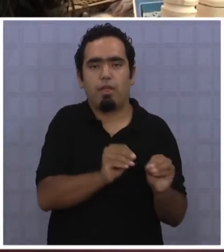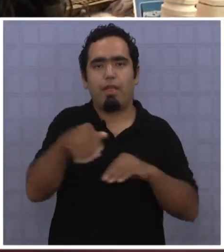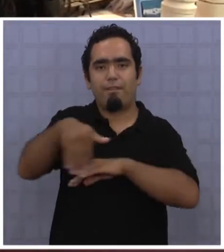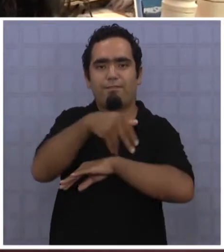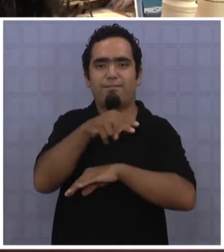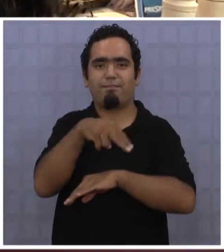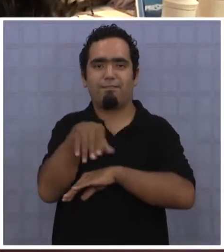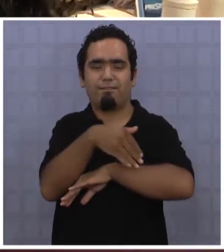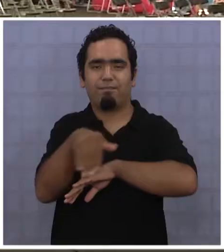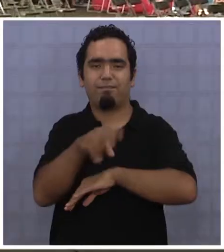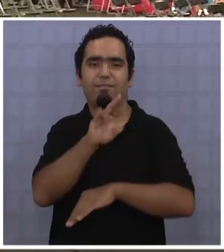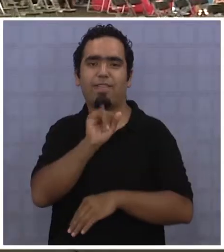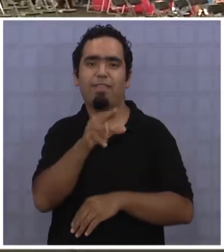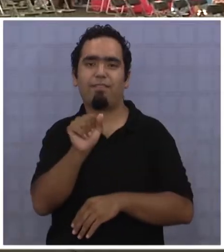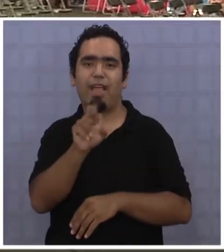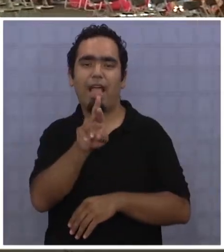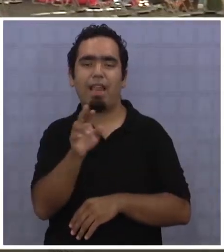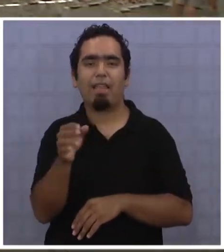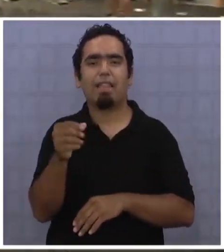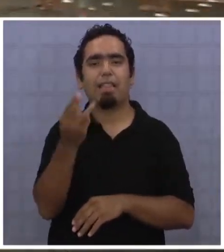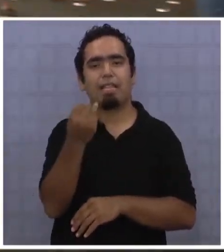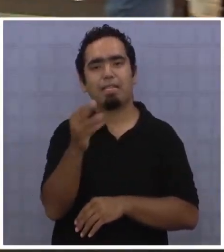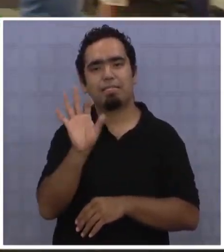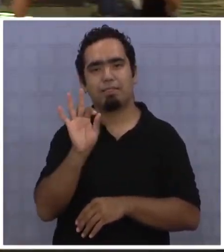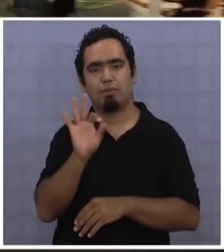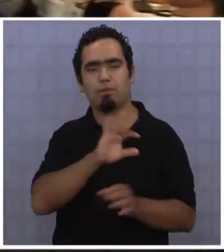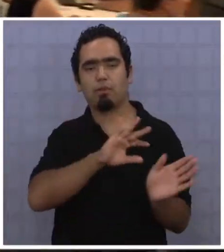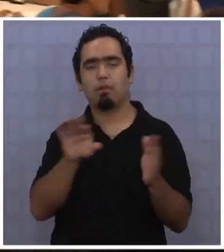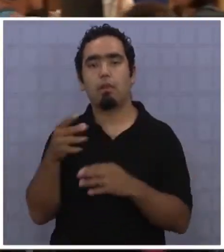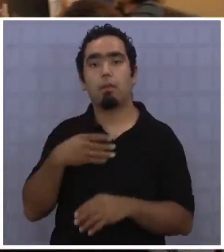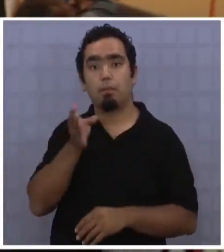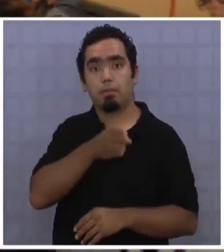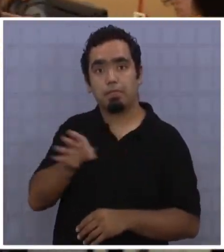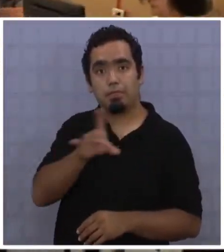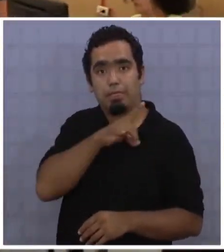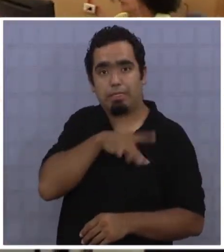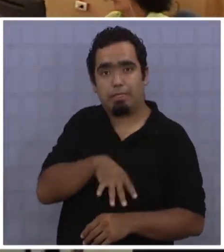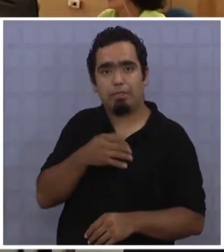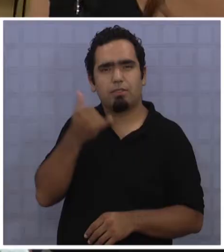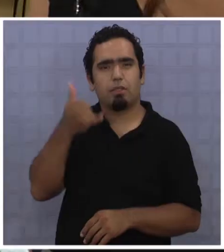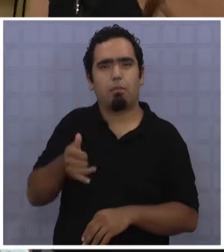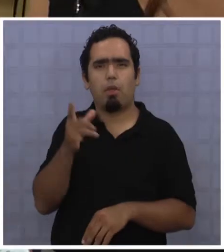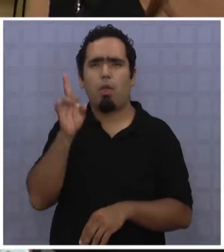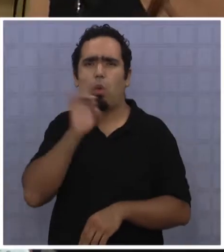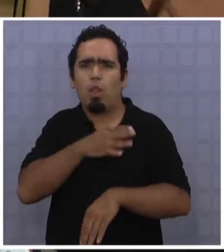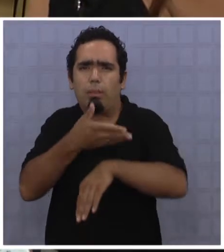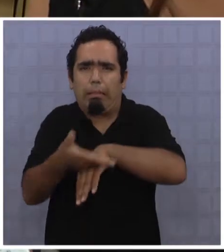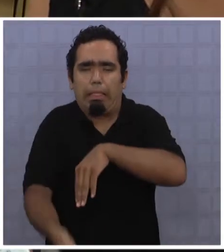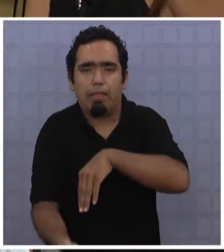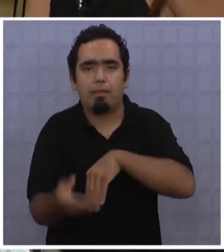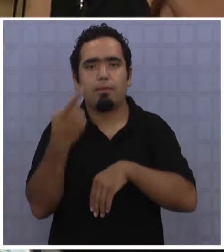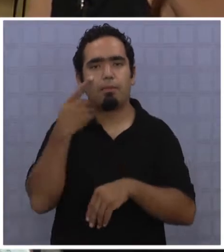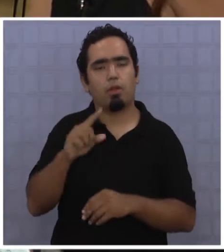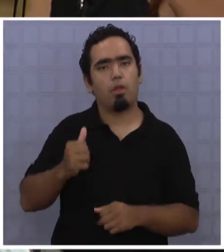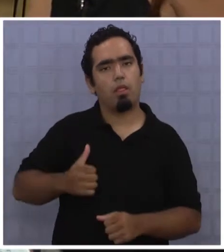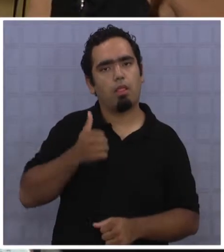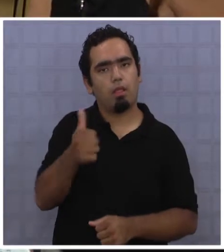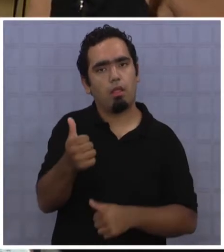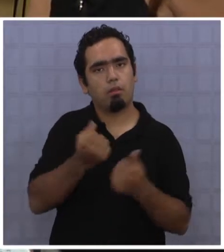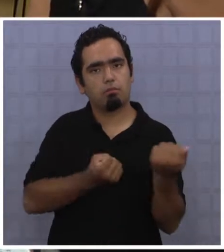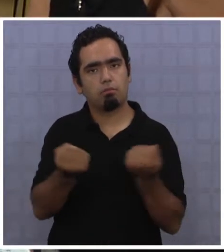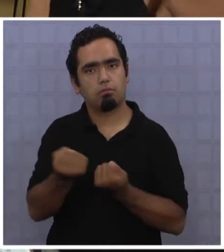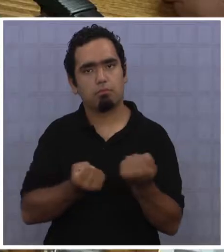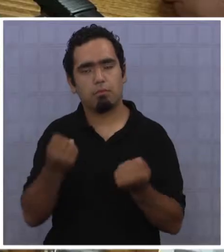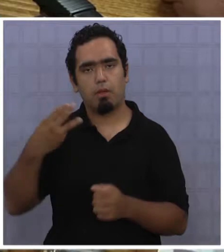Vivar 1350. Dicen que los chilenos dejamos todo para última hora. Pero según el director de tránsito de la